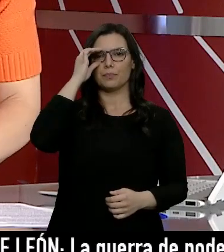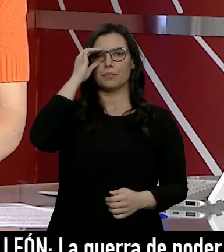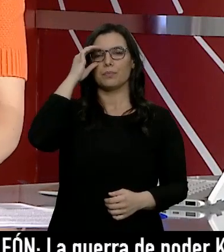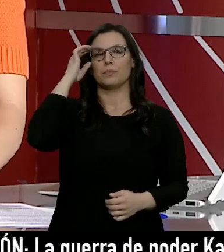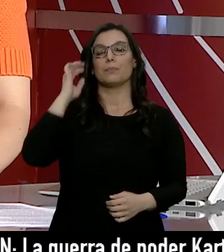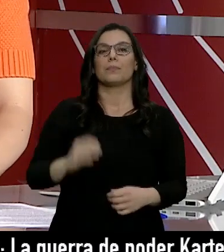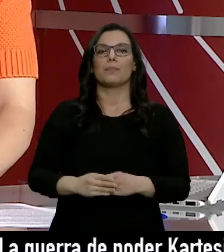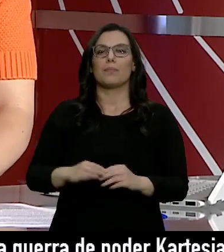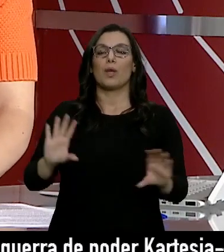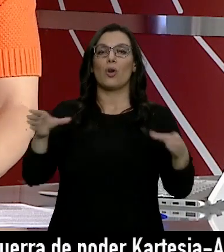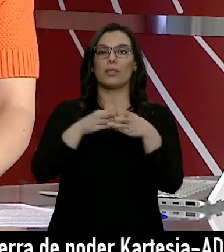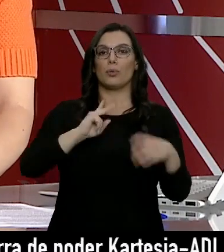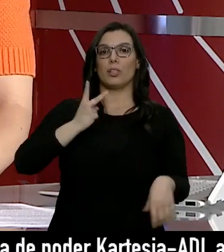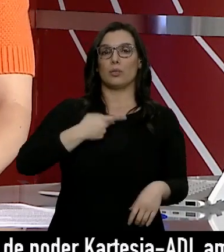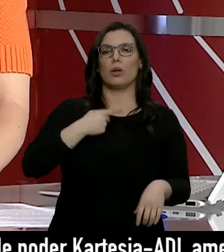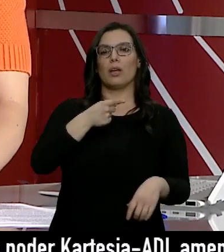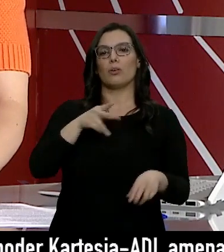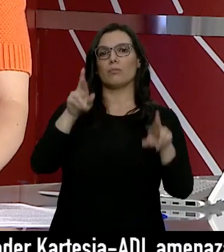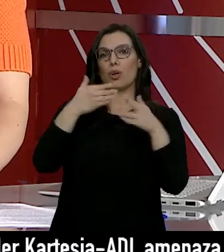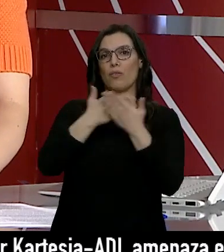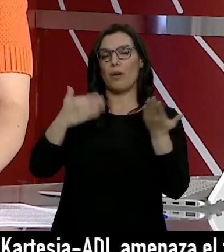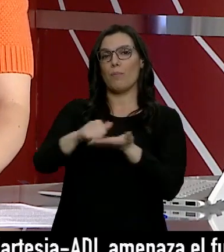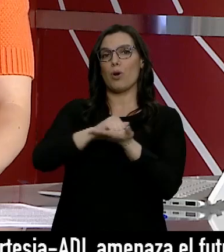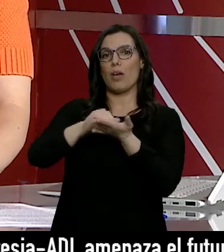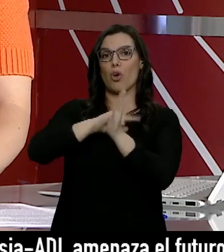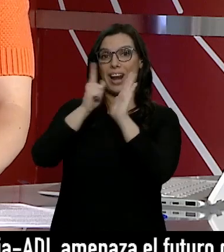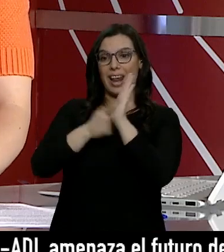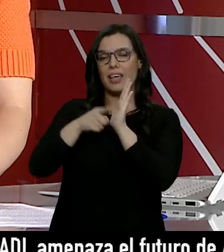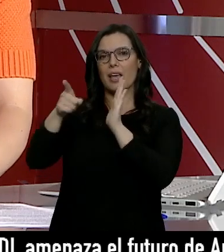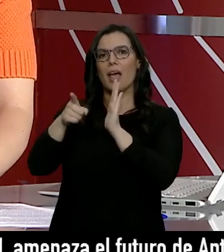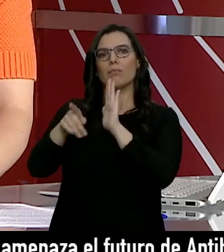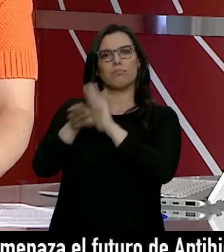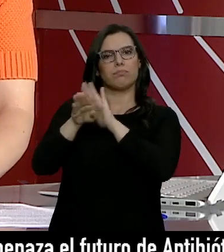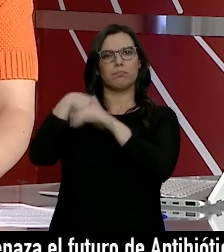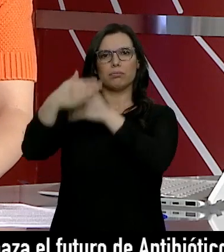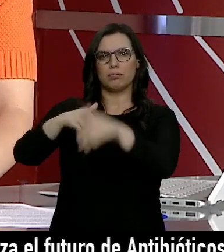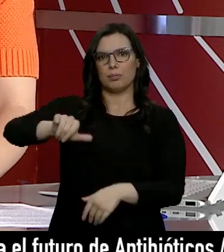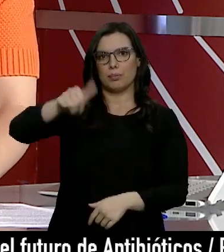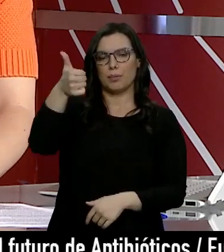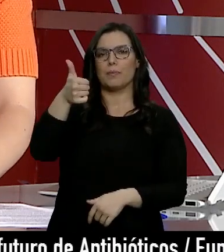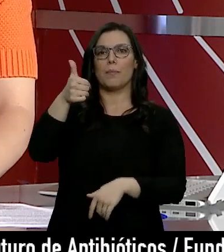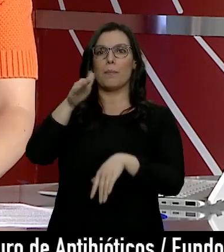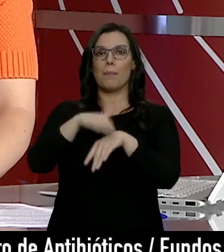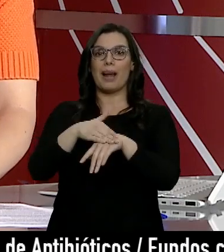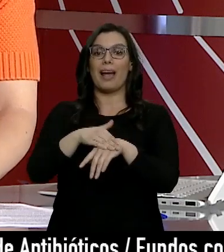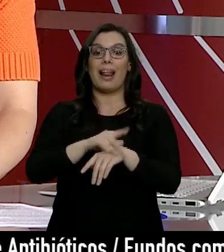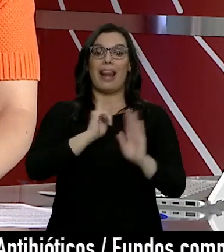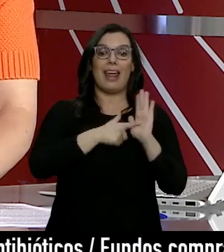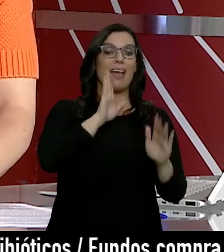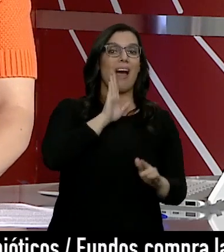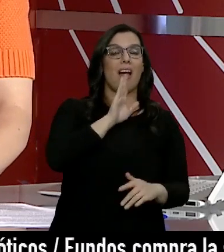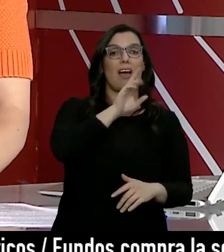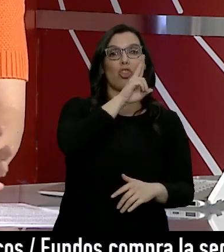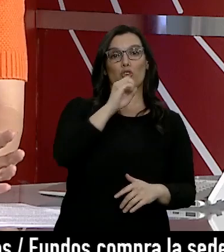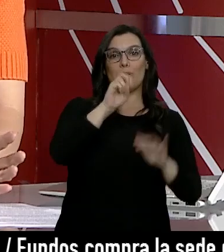Los colectivos de transexuales confían en que el borrador de la ley trans salga adelante y ponga punto y final a la ley de 2007, que